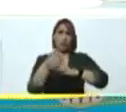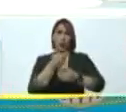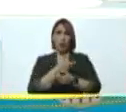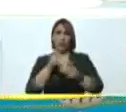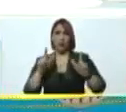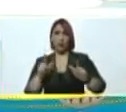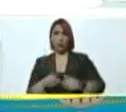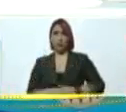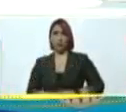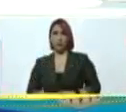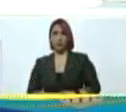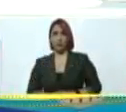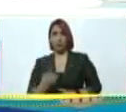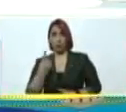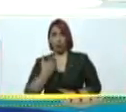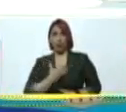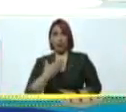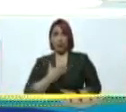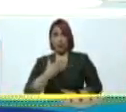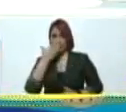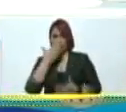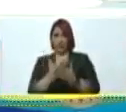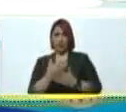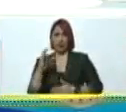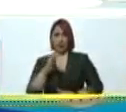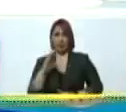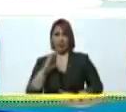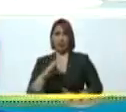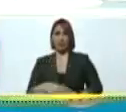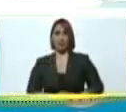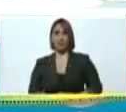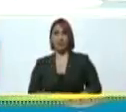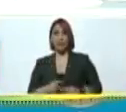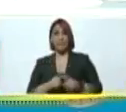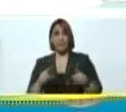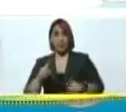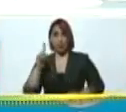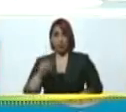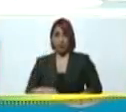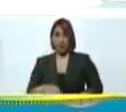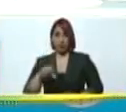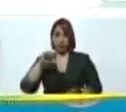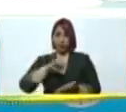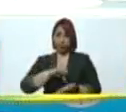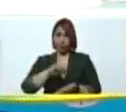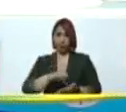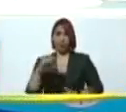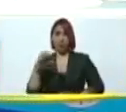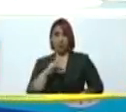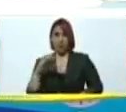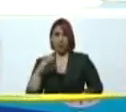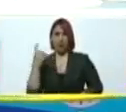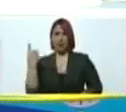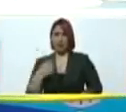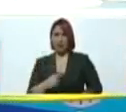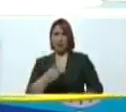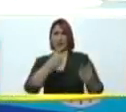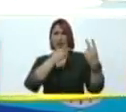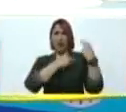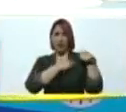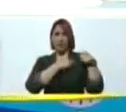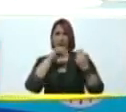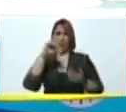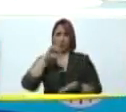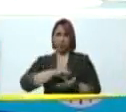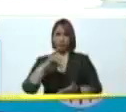y una alcaldía al frente de Caracas, pero también es distrito capital y tiene un jefe del distrito capital,